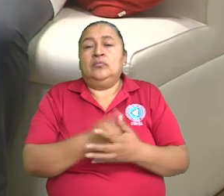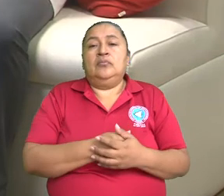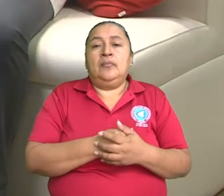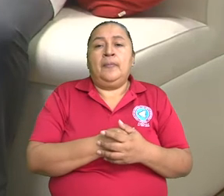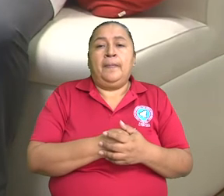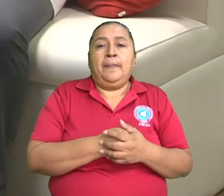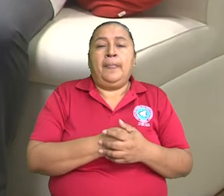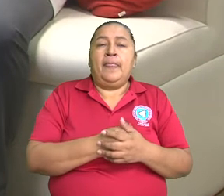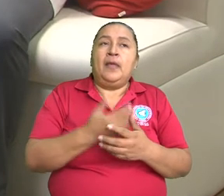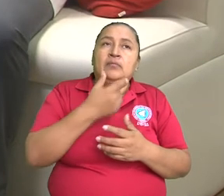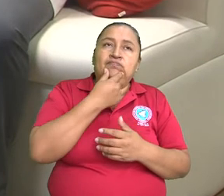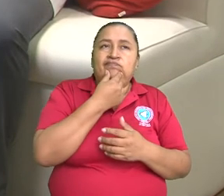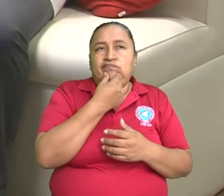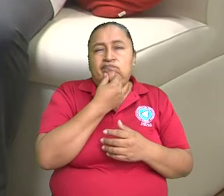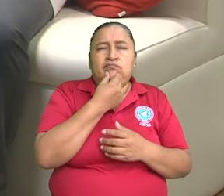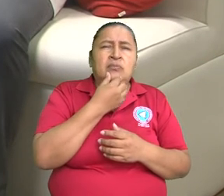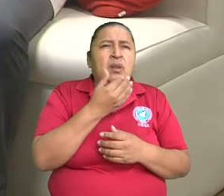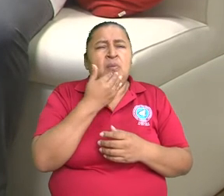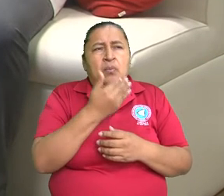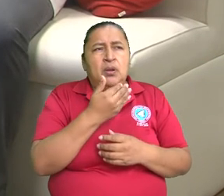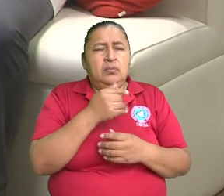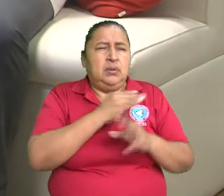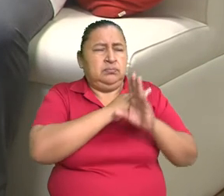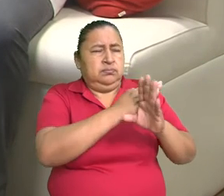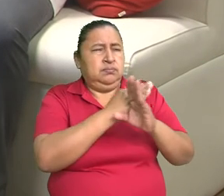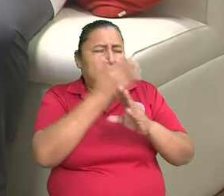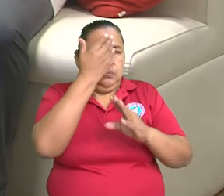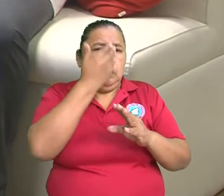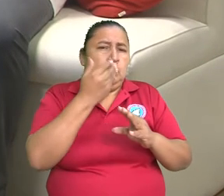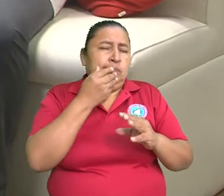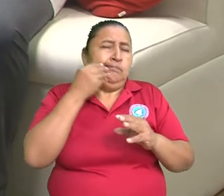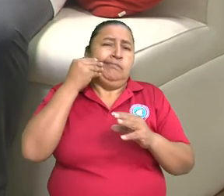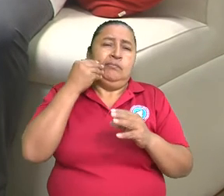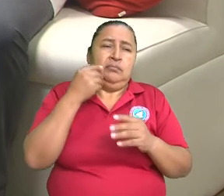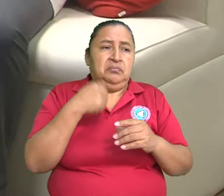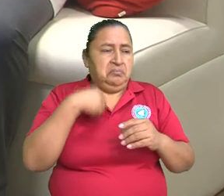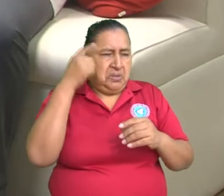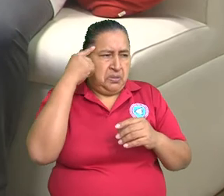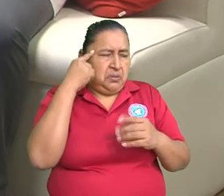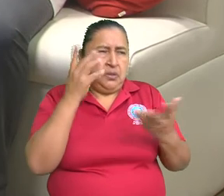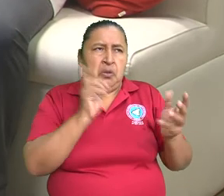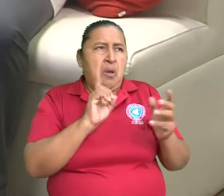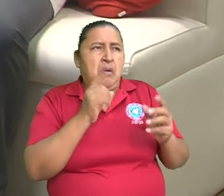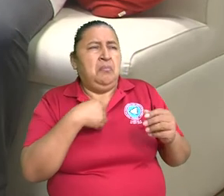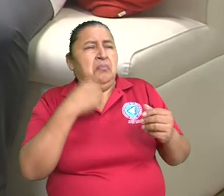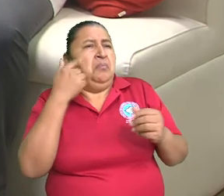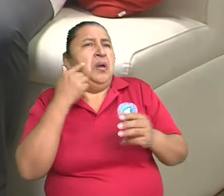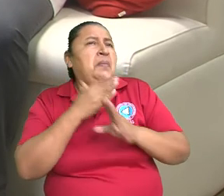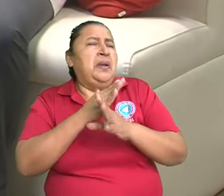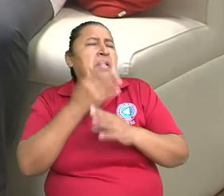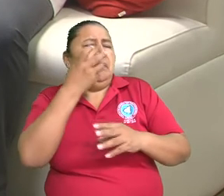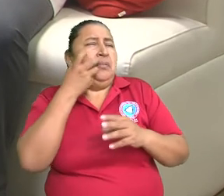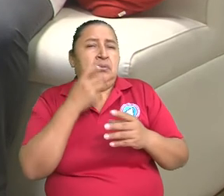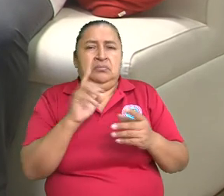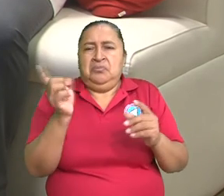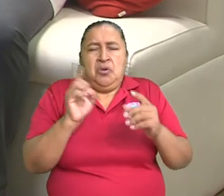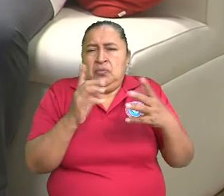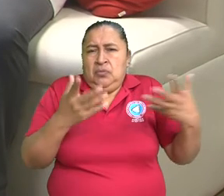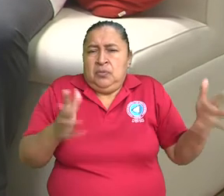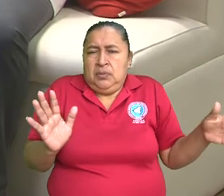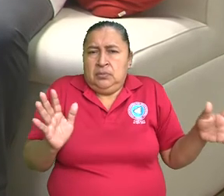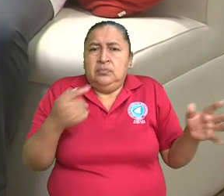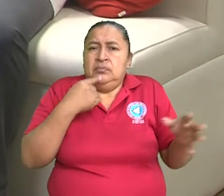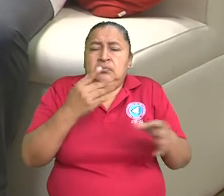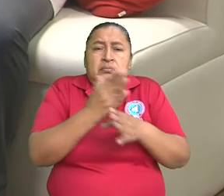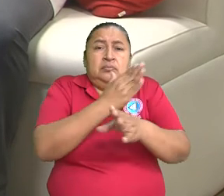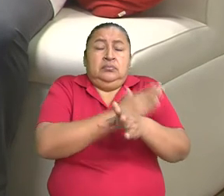decirte, vas a prevenir una parálisis facial, yo creo que nadie anda viendo. Anda viendo, voy a prevenir que me dé una parálisis, pues, por lo general, lo que nos decían